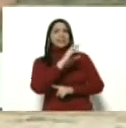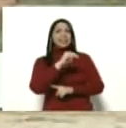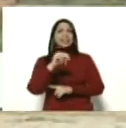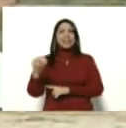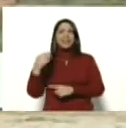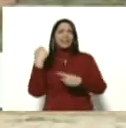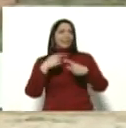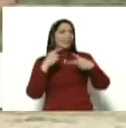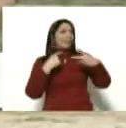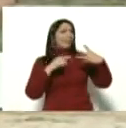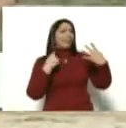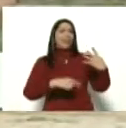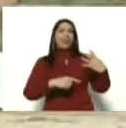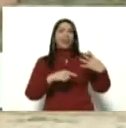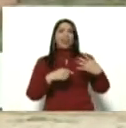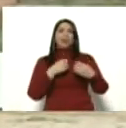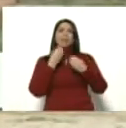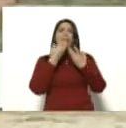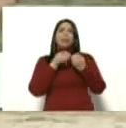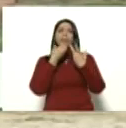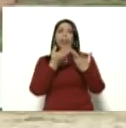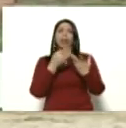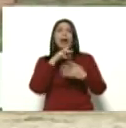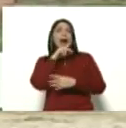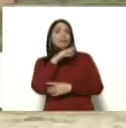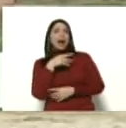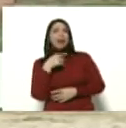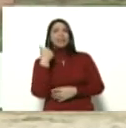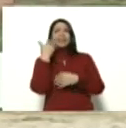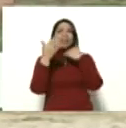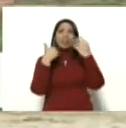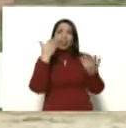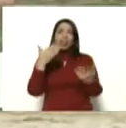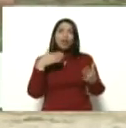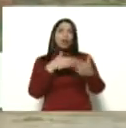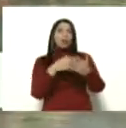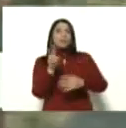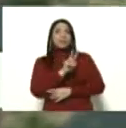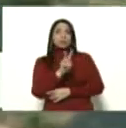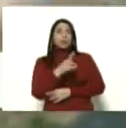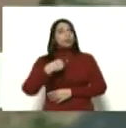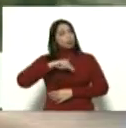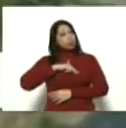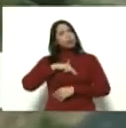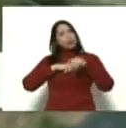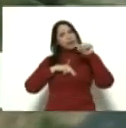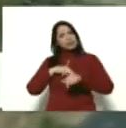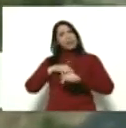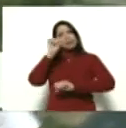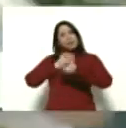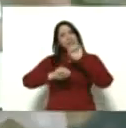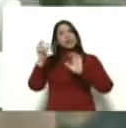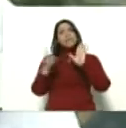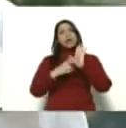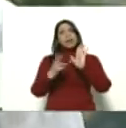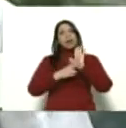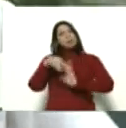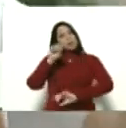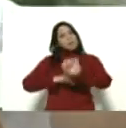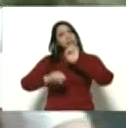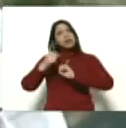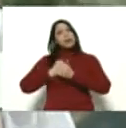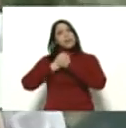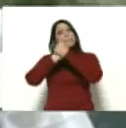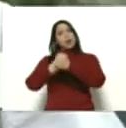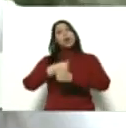etcétera sigan balbuceando y sigan hablando chucherías nosotros estamos aquí defendiendo la verdad defendiendo el